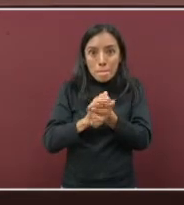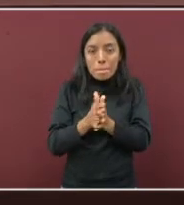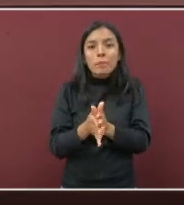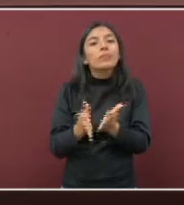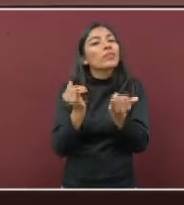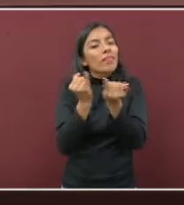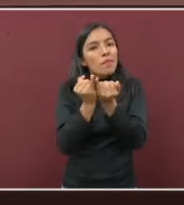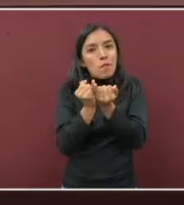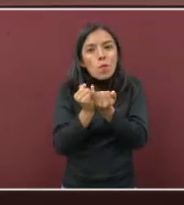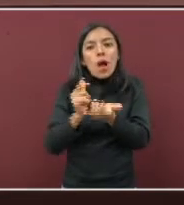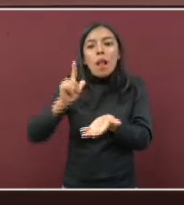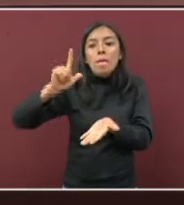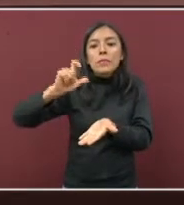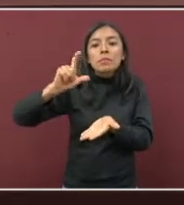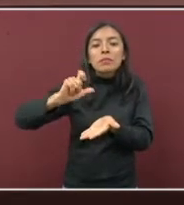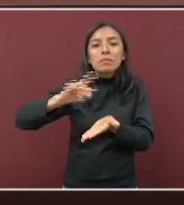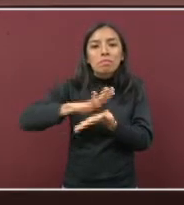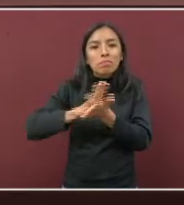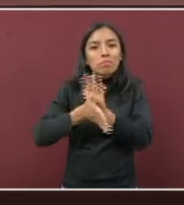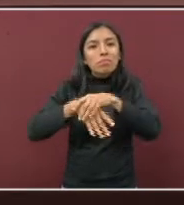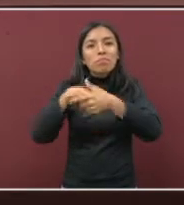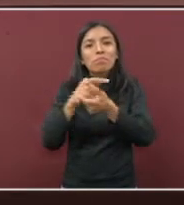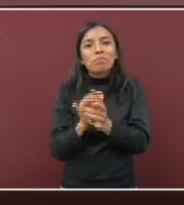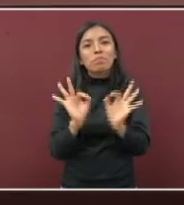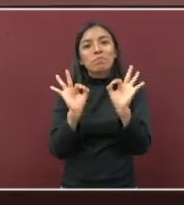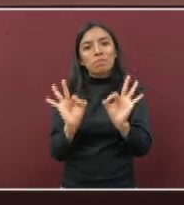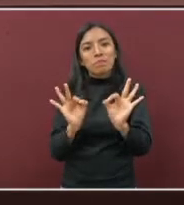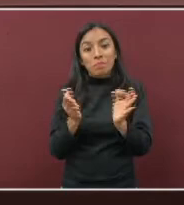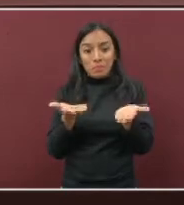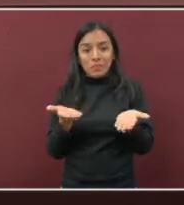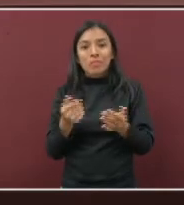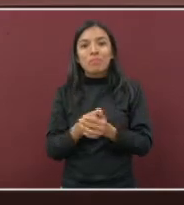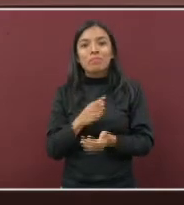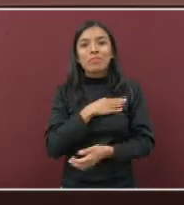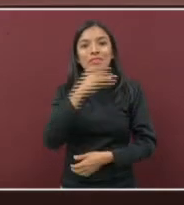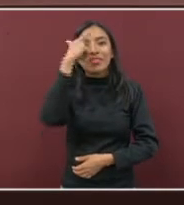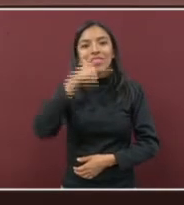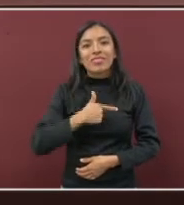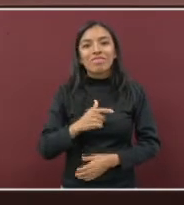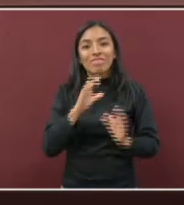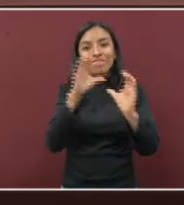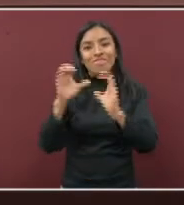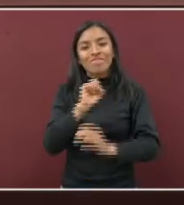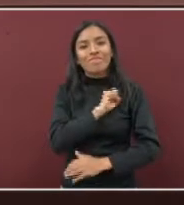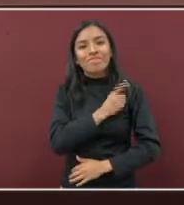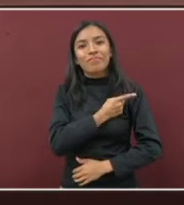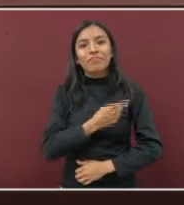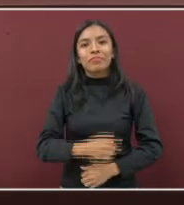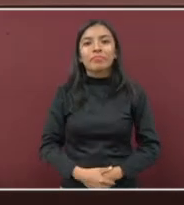el spray y el gel. Muy buenas noches, cuiden su salud.